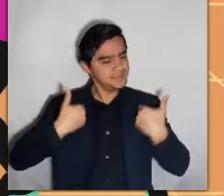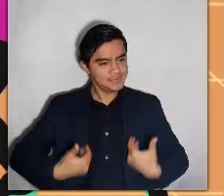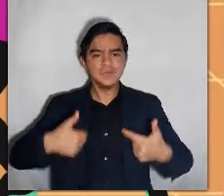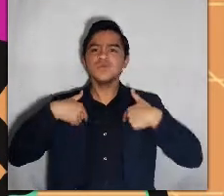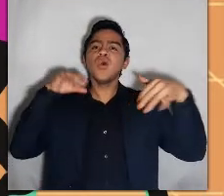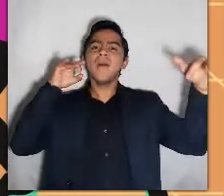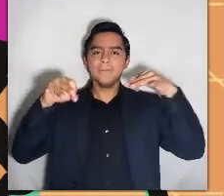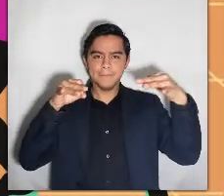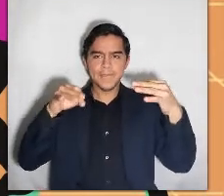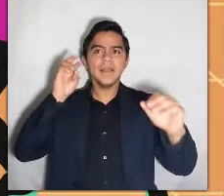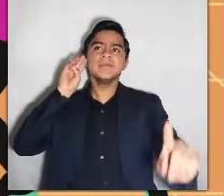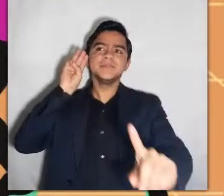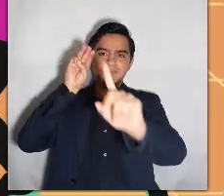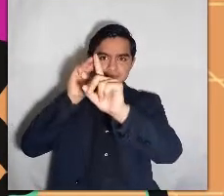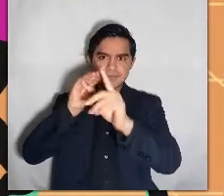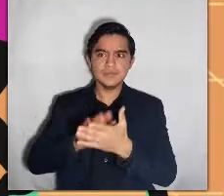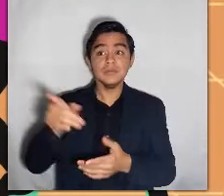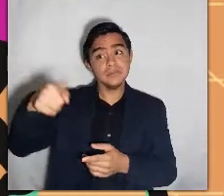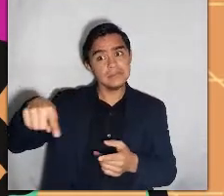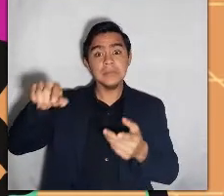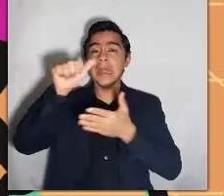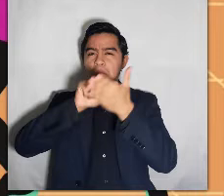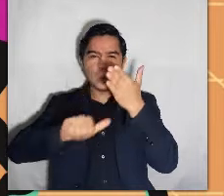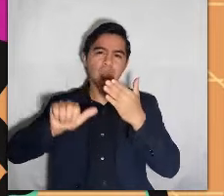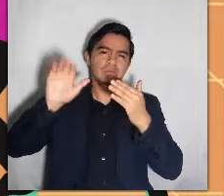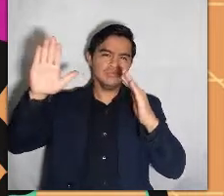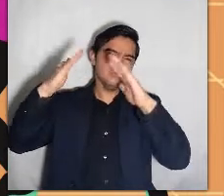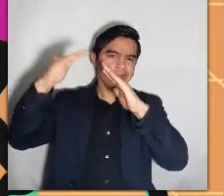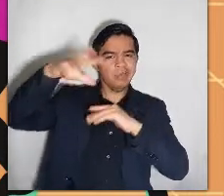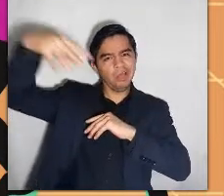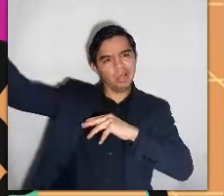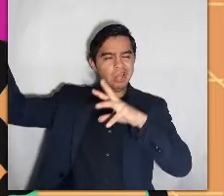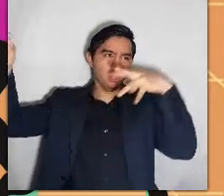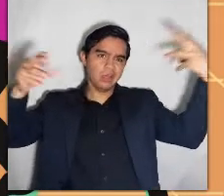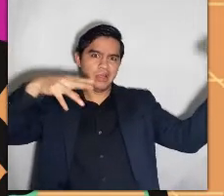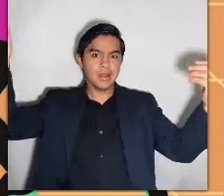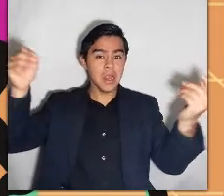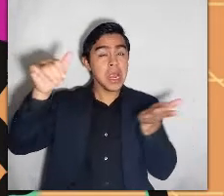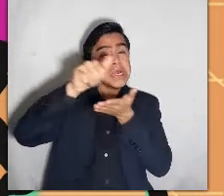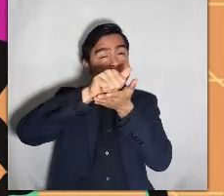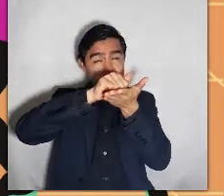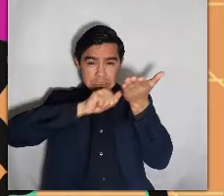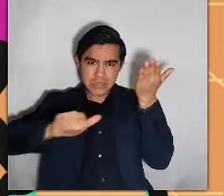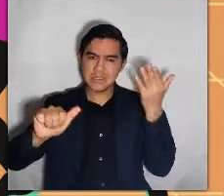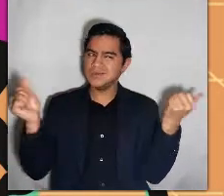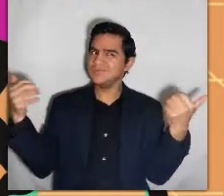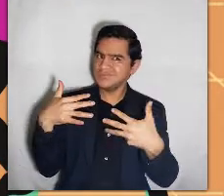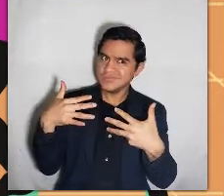presentó entre todos los príncipes y explicó sus intenciones. Muchos decidieron regresar a su palacio.